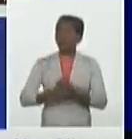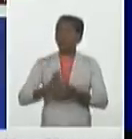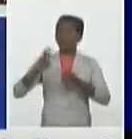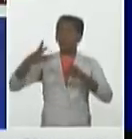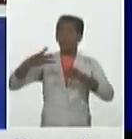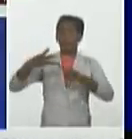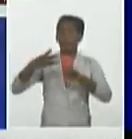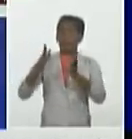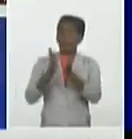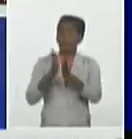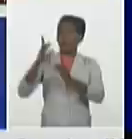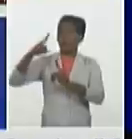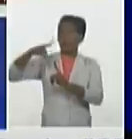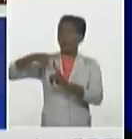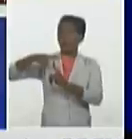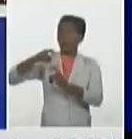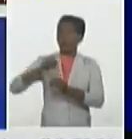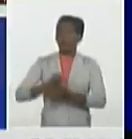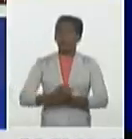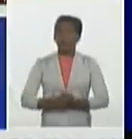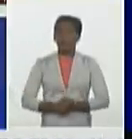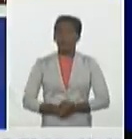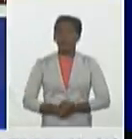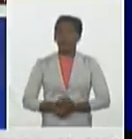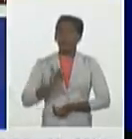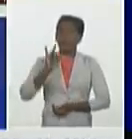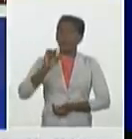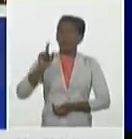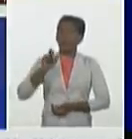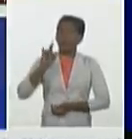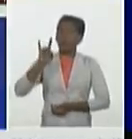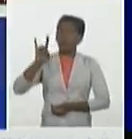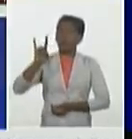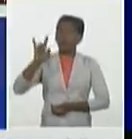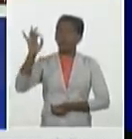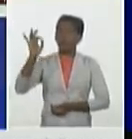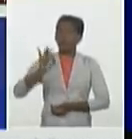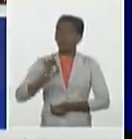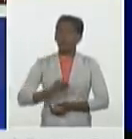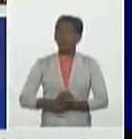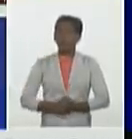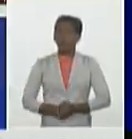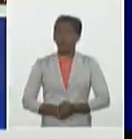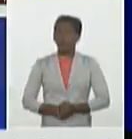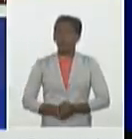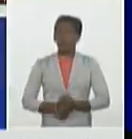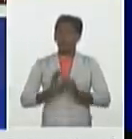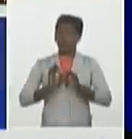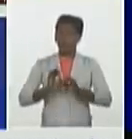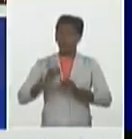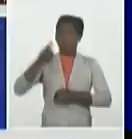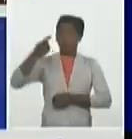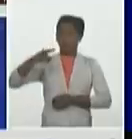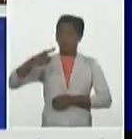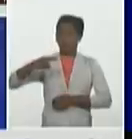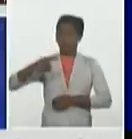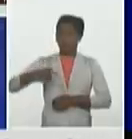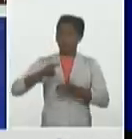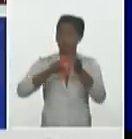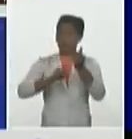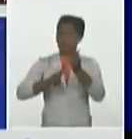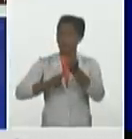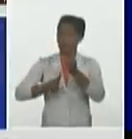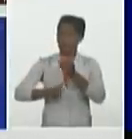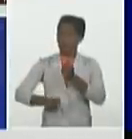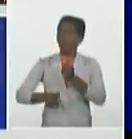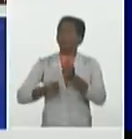Matanzas con el 7,9%. De ahí el resto de las provincias y el